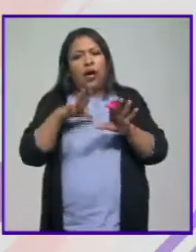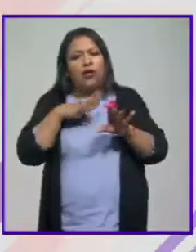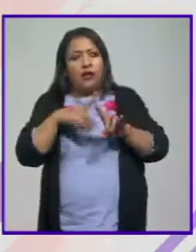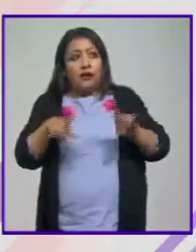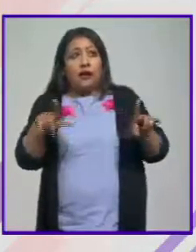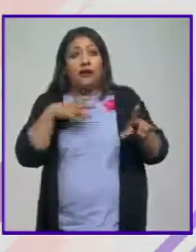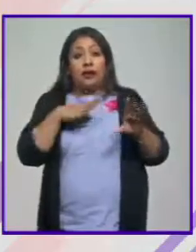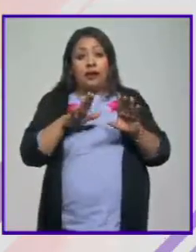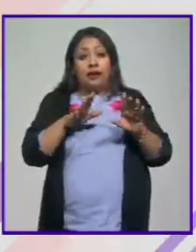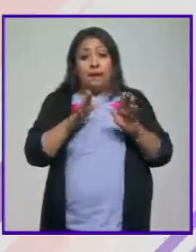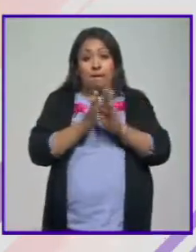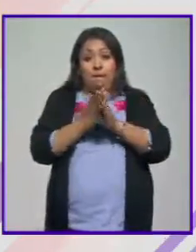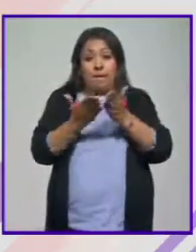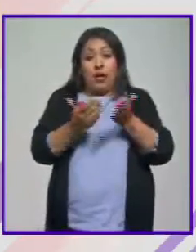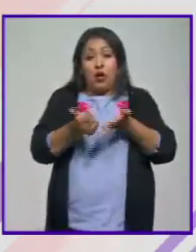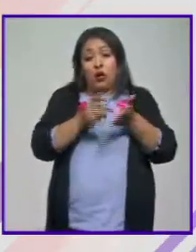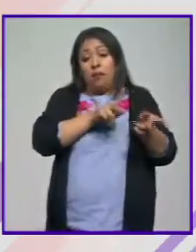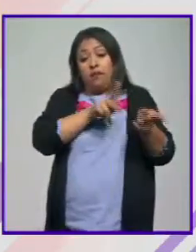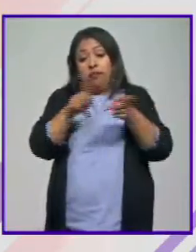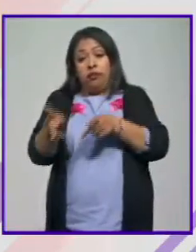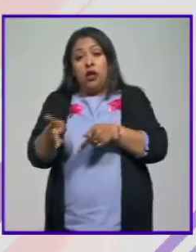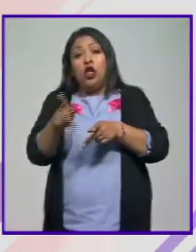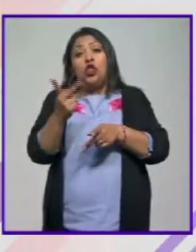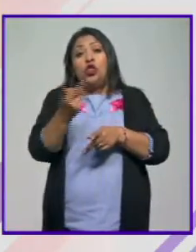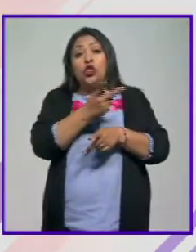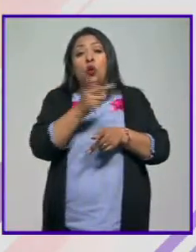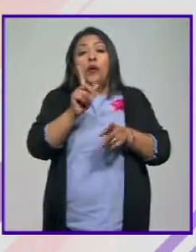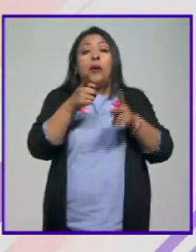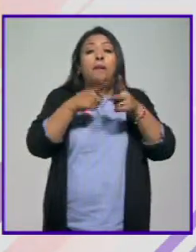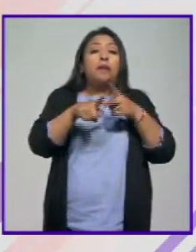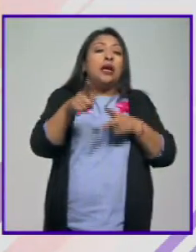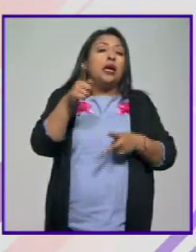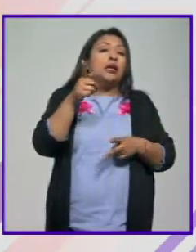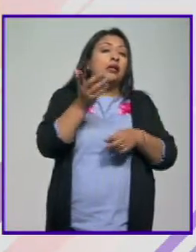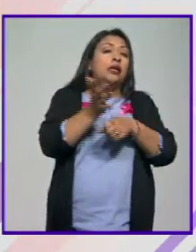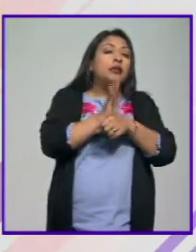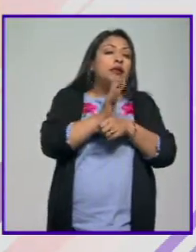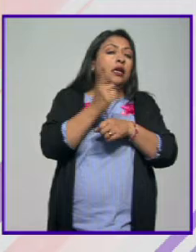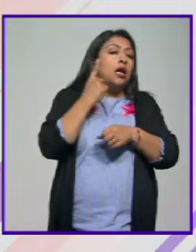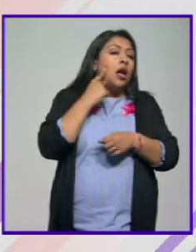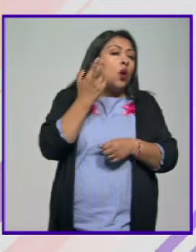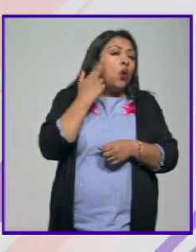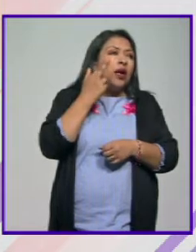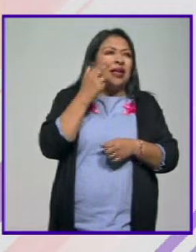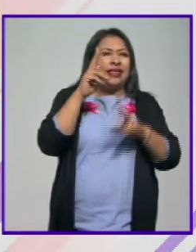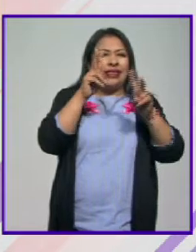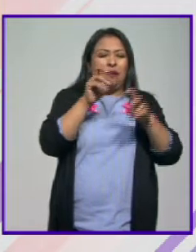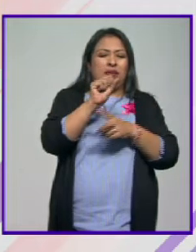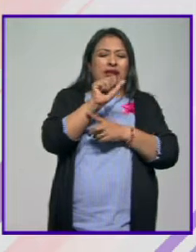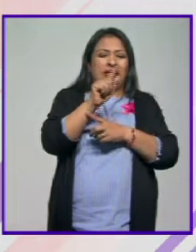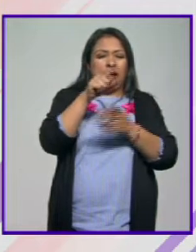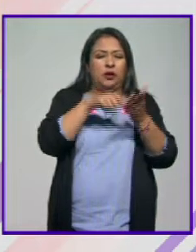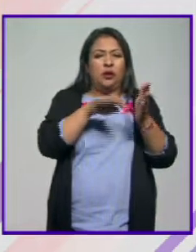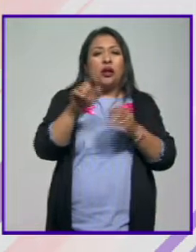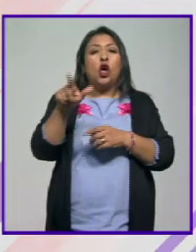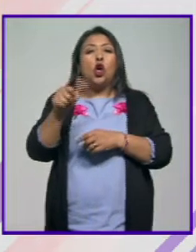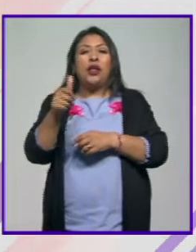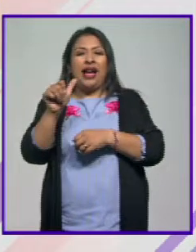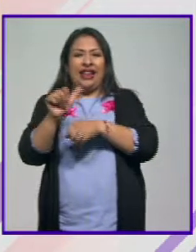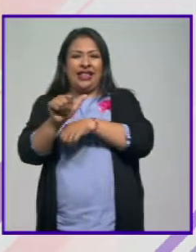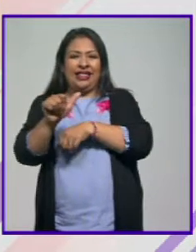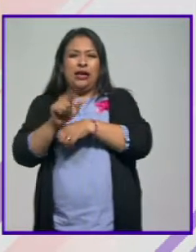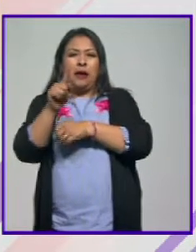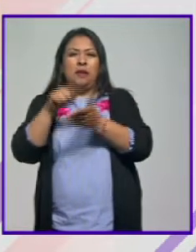sirve de puente entre ambas naciones y abarca desde el inicio del cine sonoro en nuestro país con Santa de 1931 y la película argentina Tango de